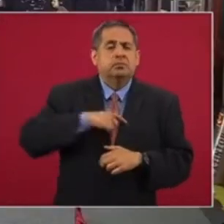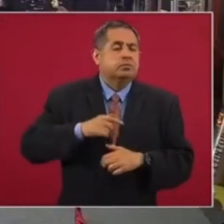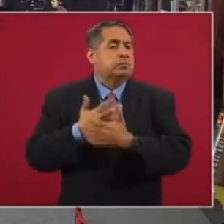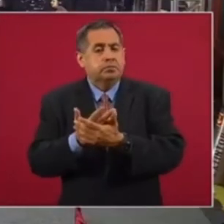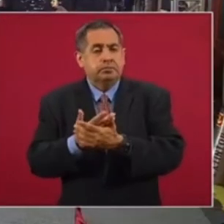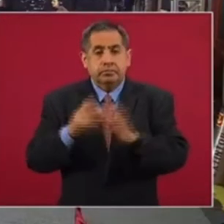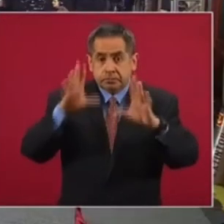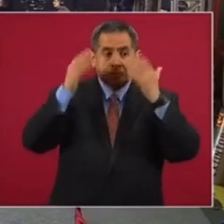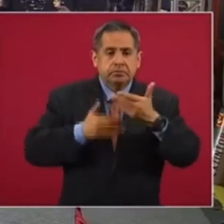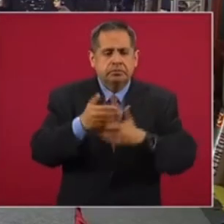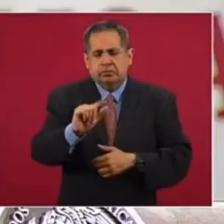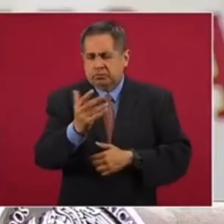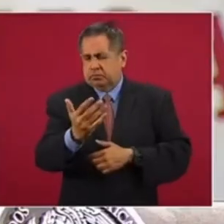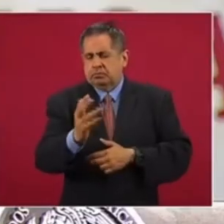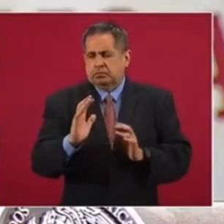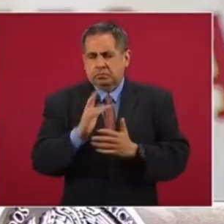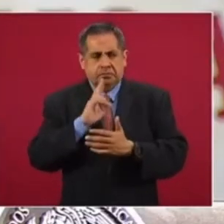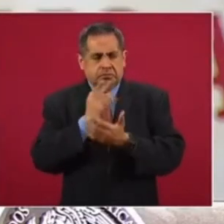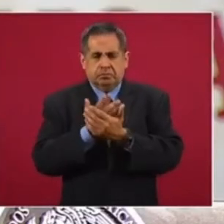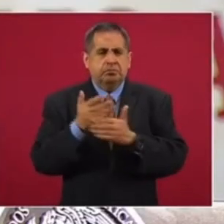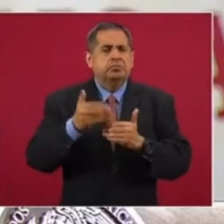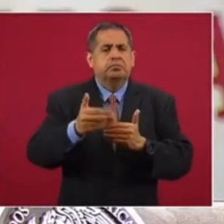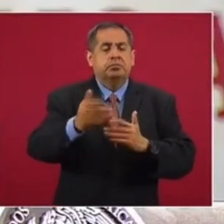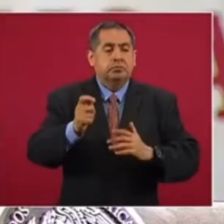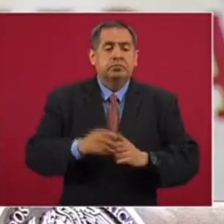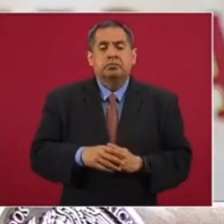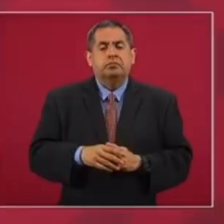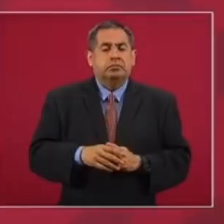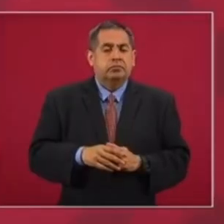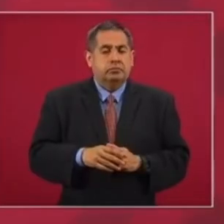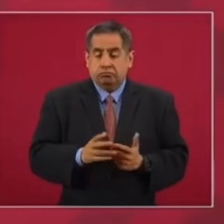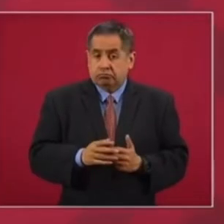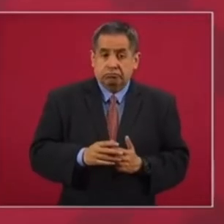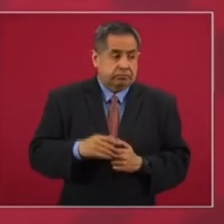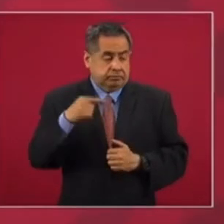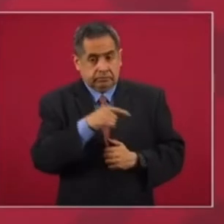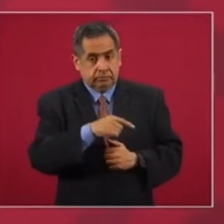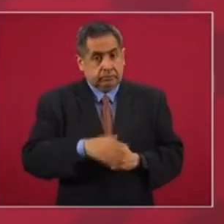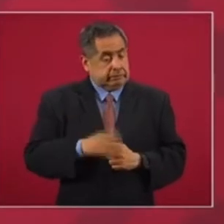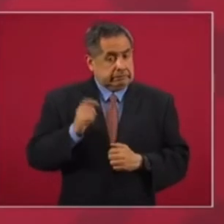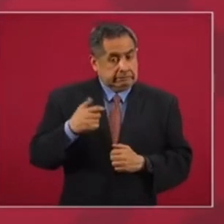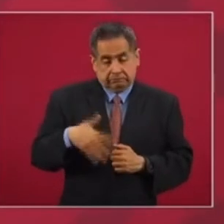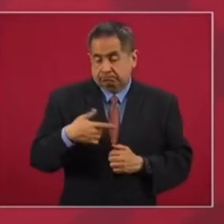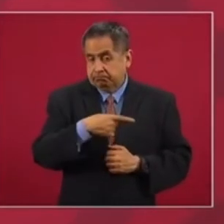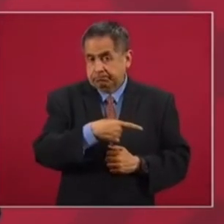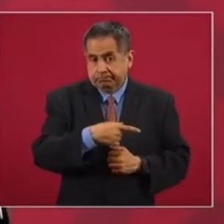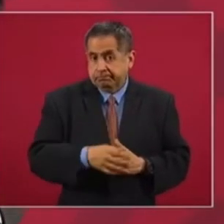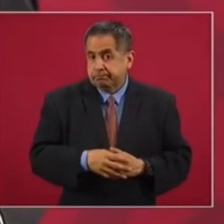hay que adelantar nada. Es un asunto, pues sí, muy